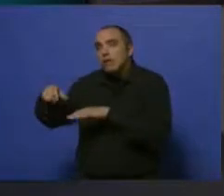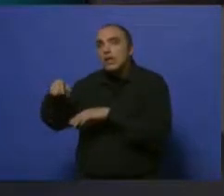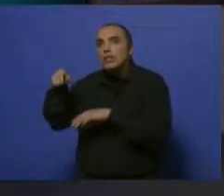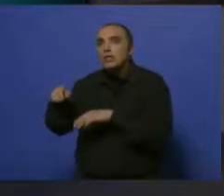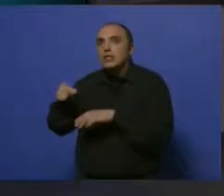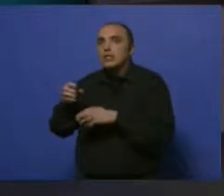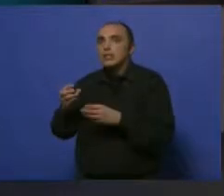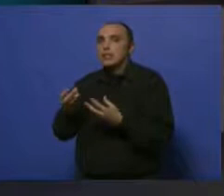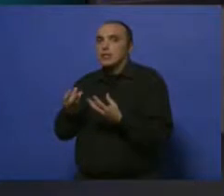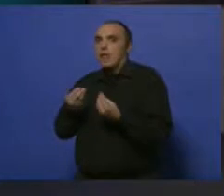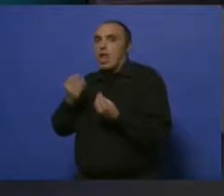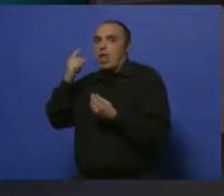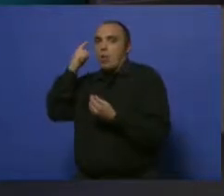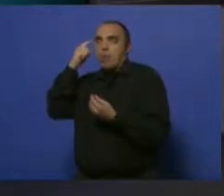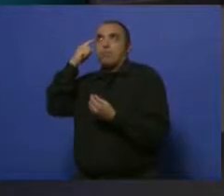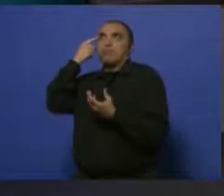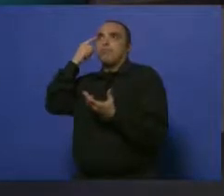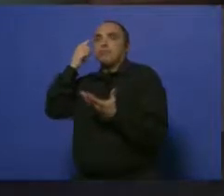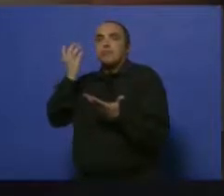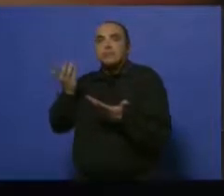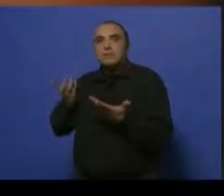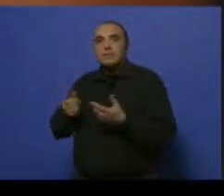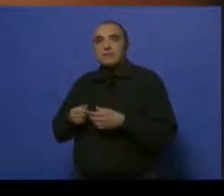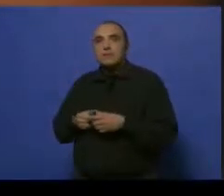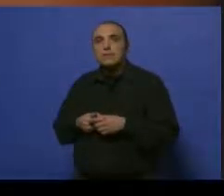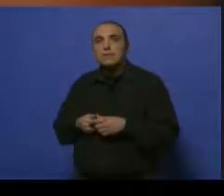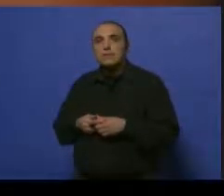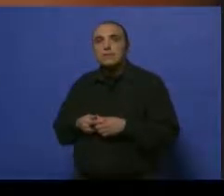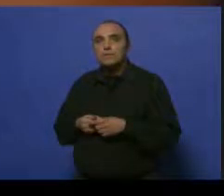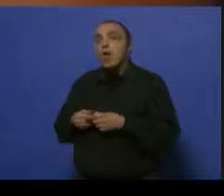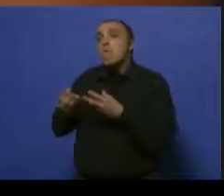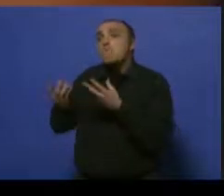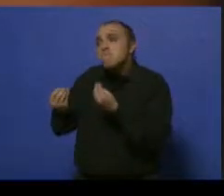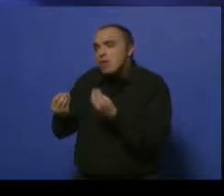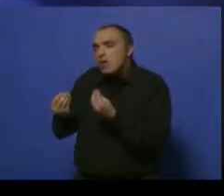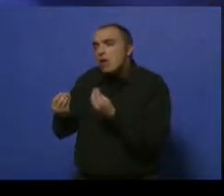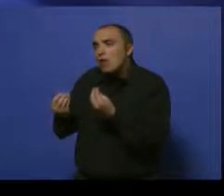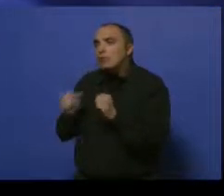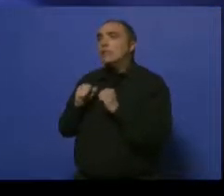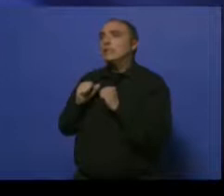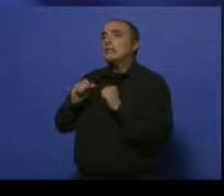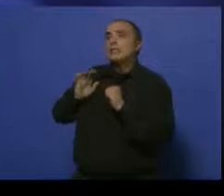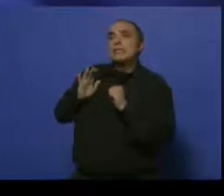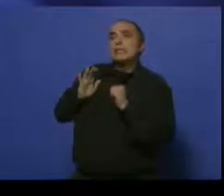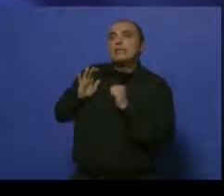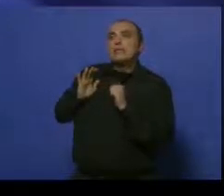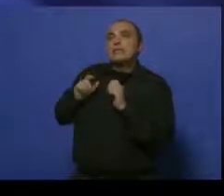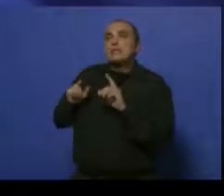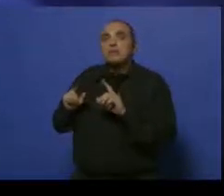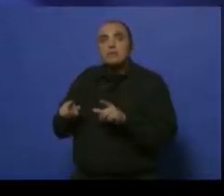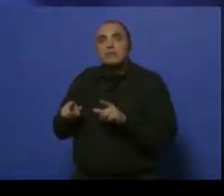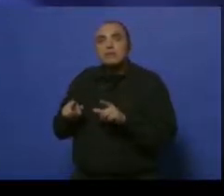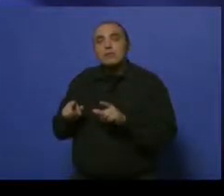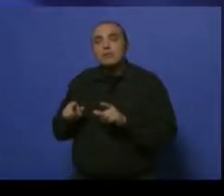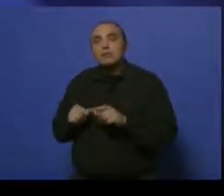se genera, y que se desprende de los medios también, obviamente genera miedo, el miedo paraliza por un lado y también por ahí provoca reacciones que no